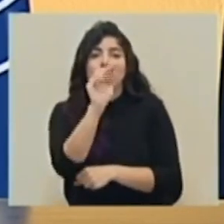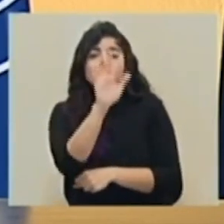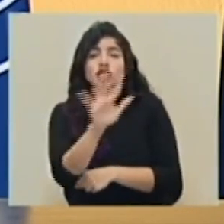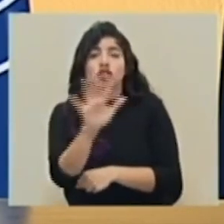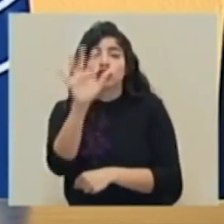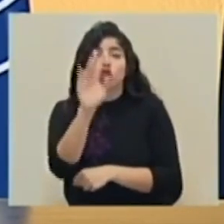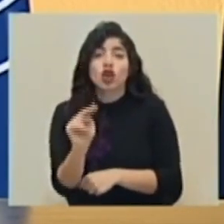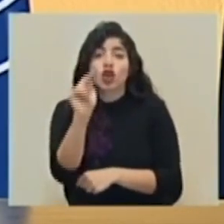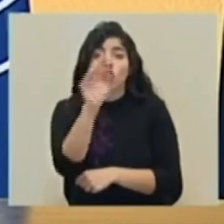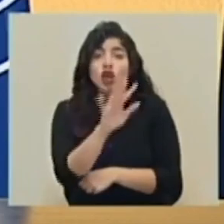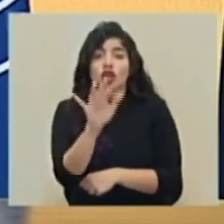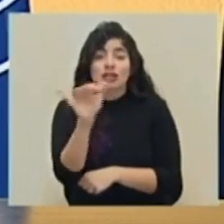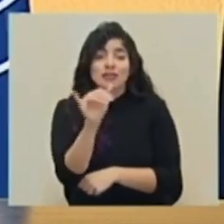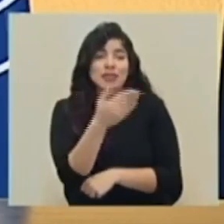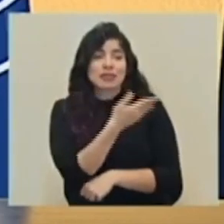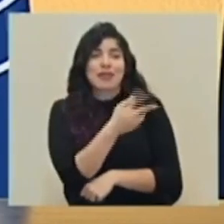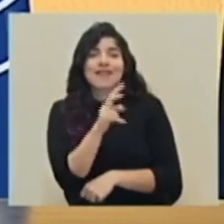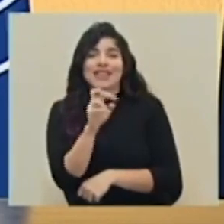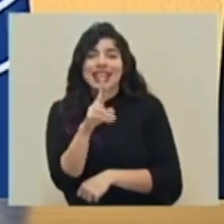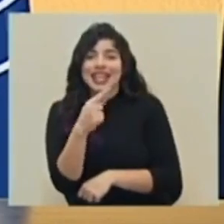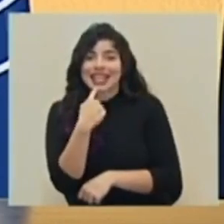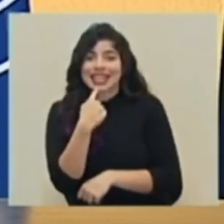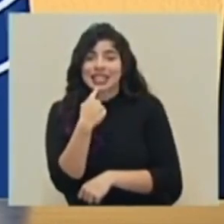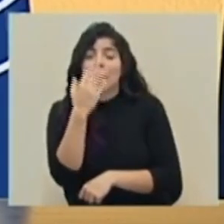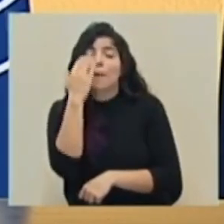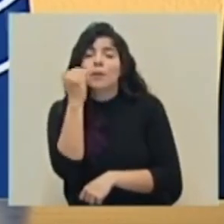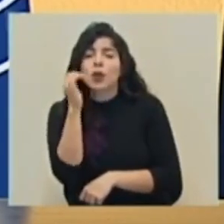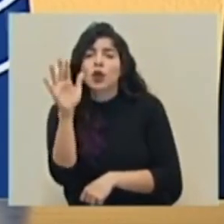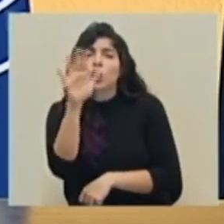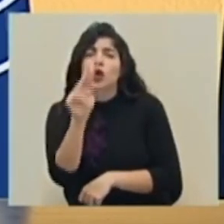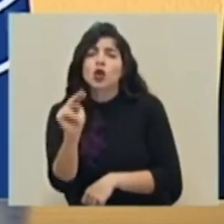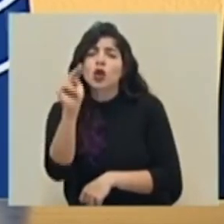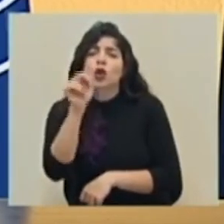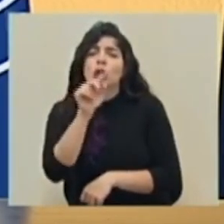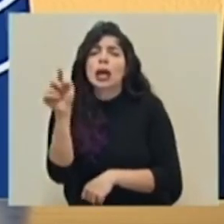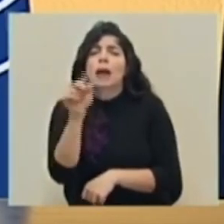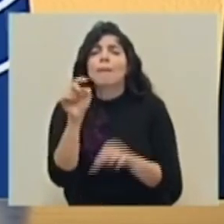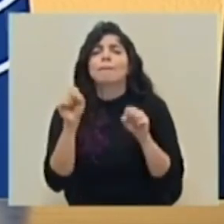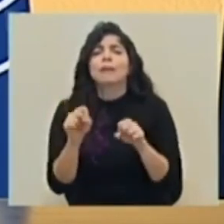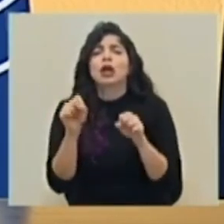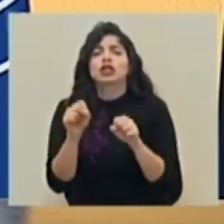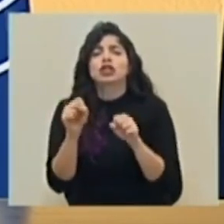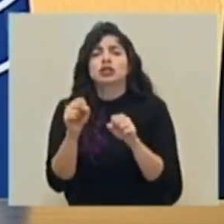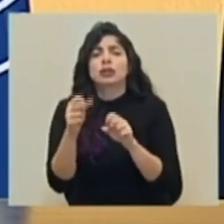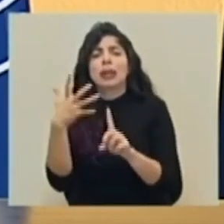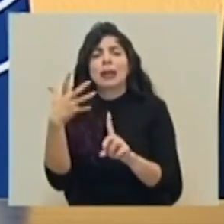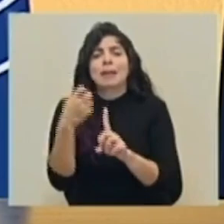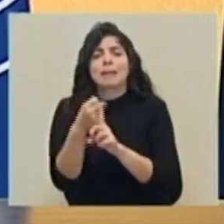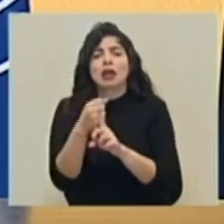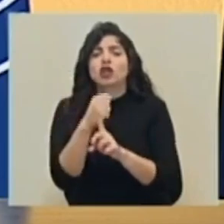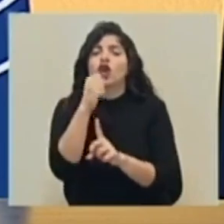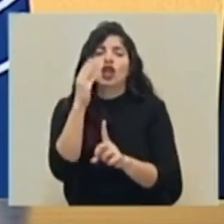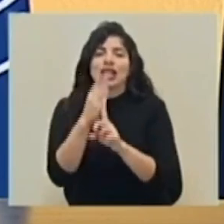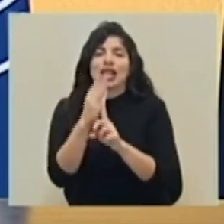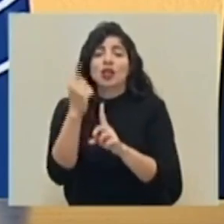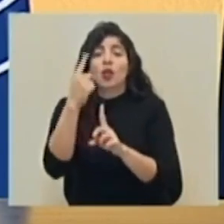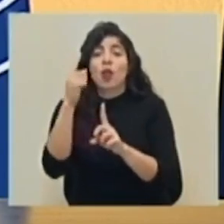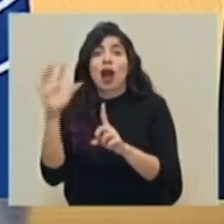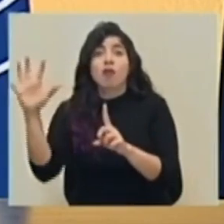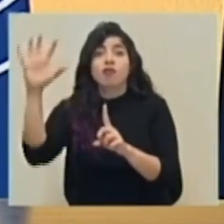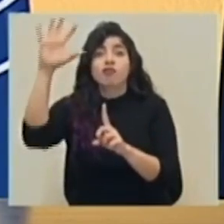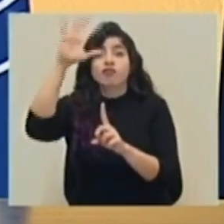de acuerdo a lo que don Berner mencionaba, de lo que podría ser la afectación indirecta por el huracán Eta